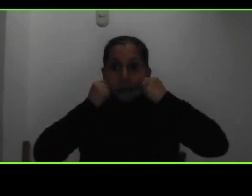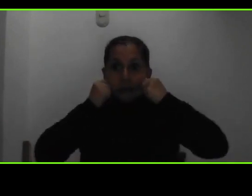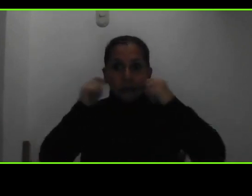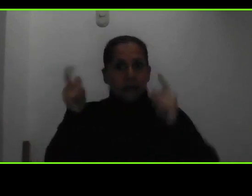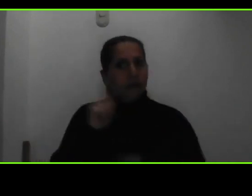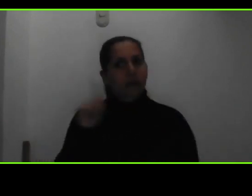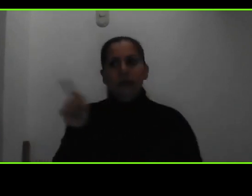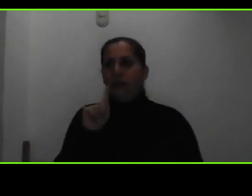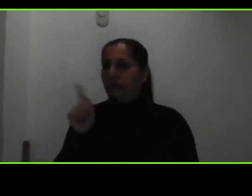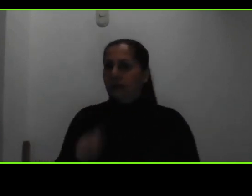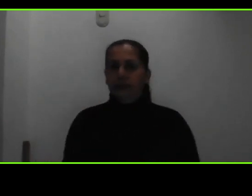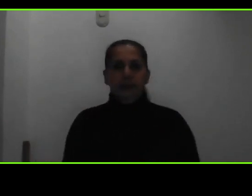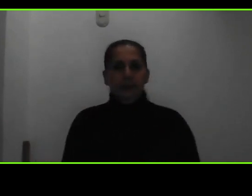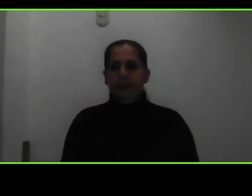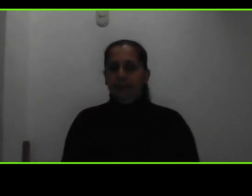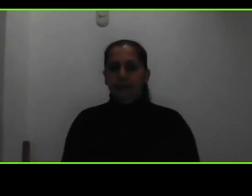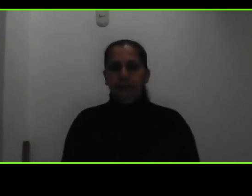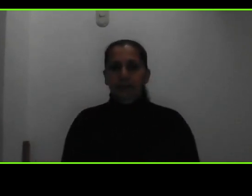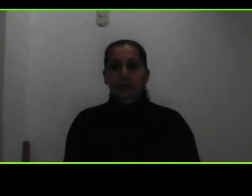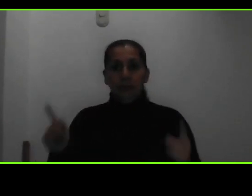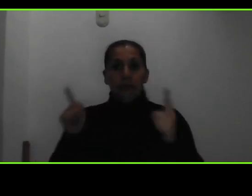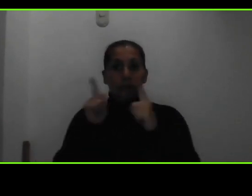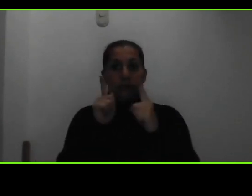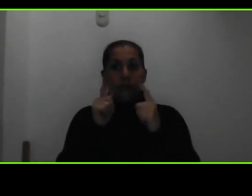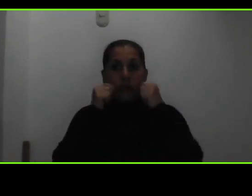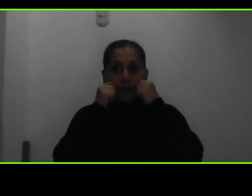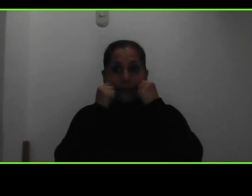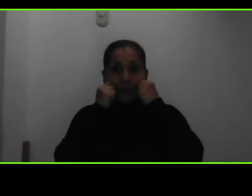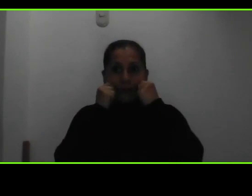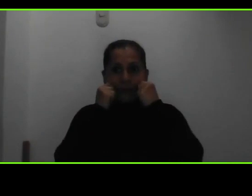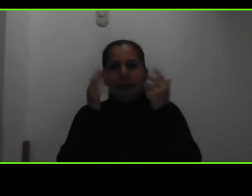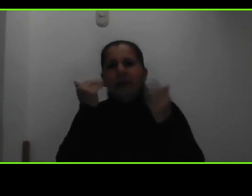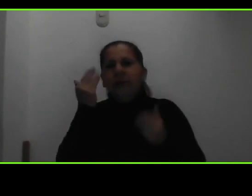esto tiene todo una explicación y una